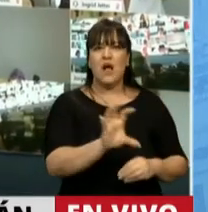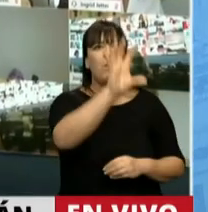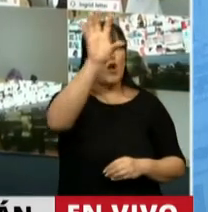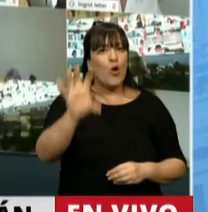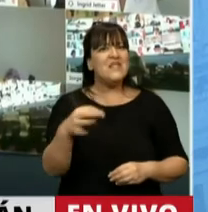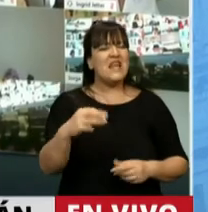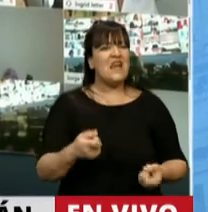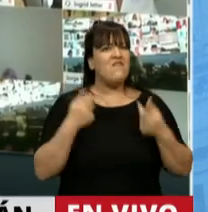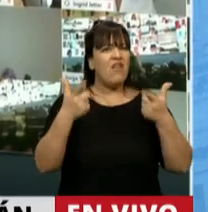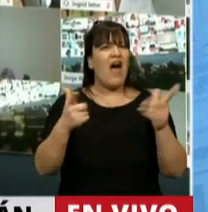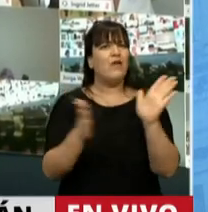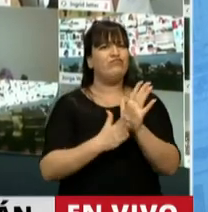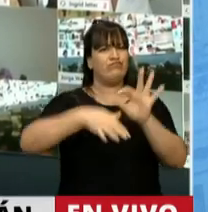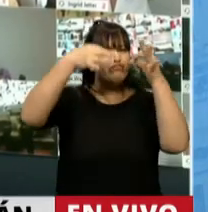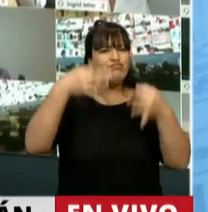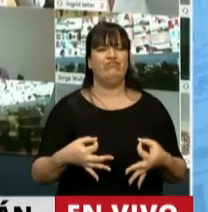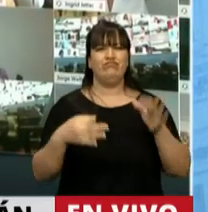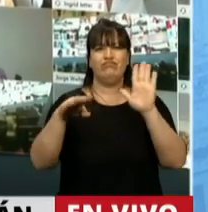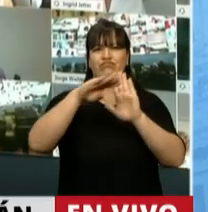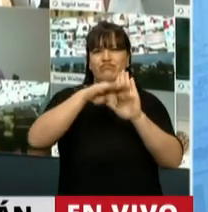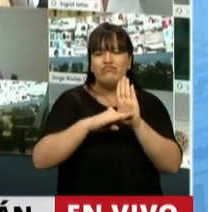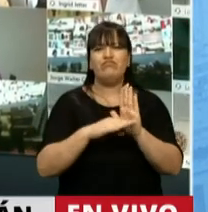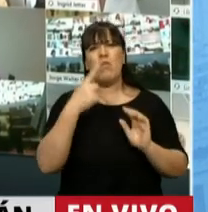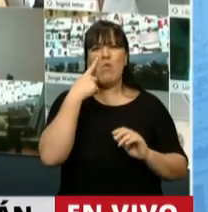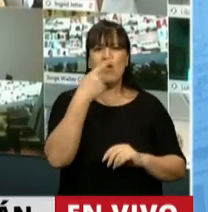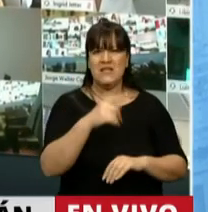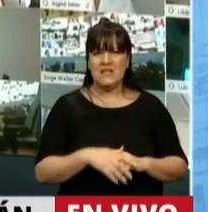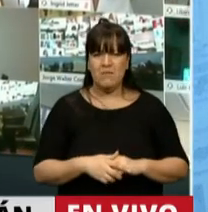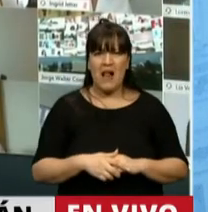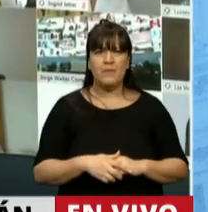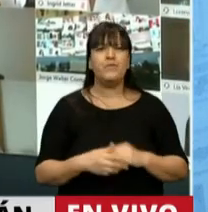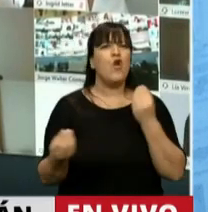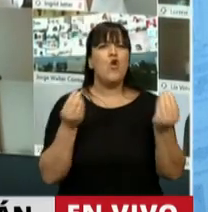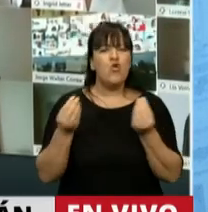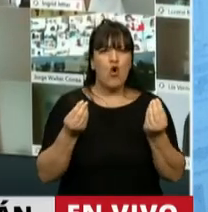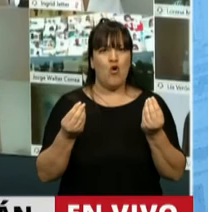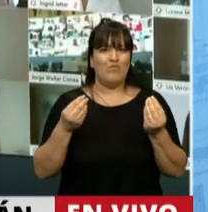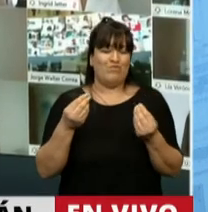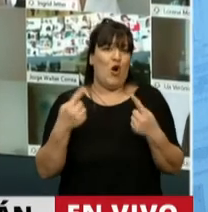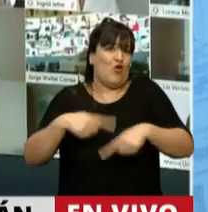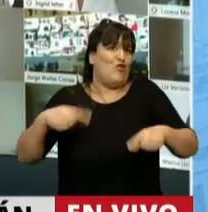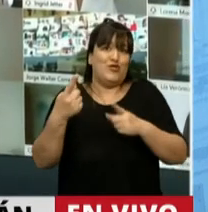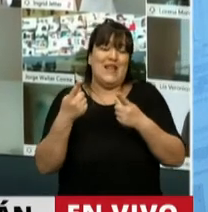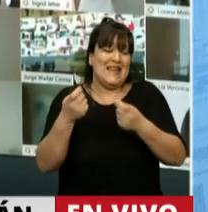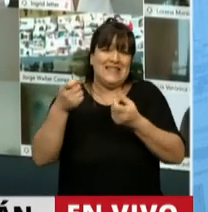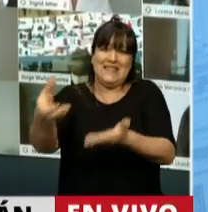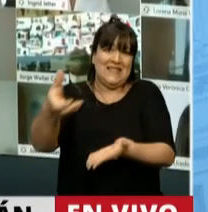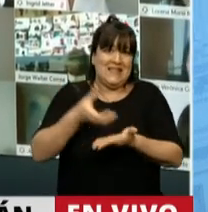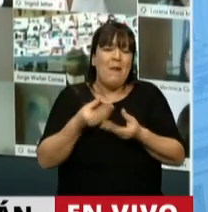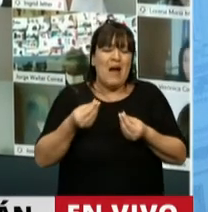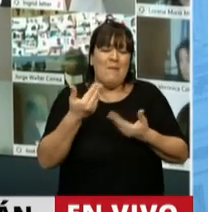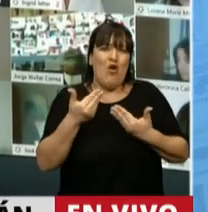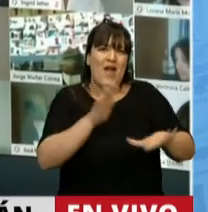tienen que garantizar el régimen municipal a través de los recursos necesarios. Es por eso, señor